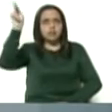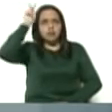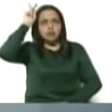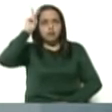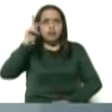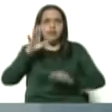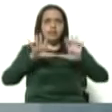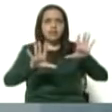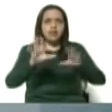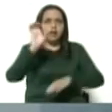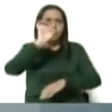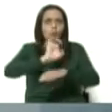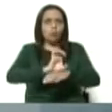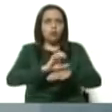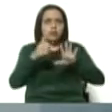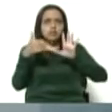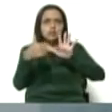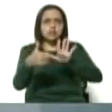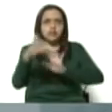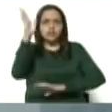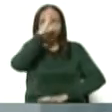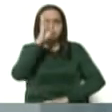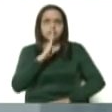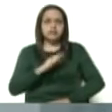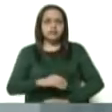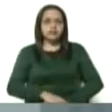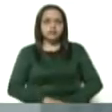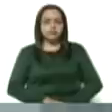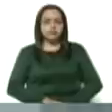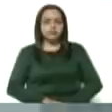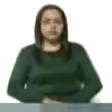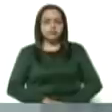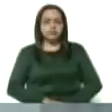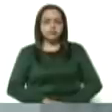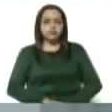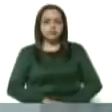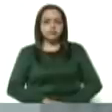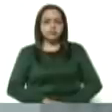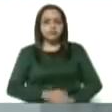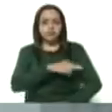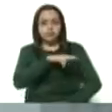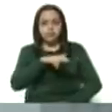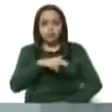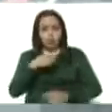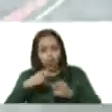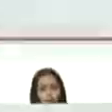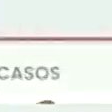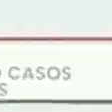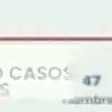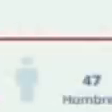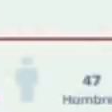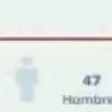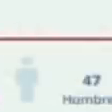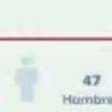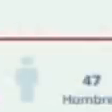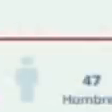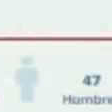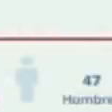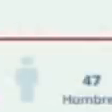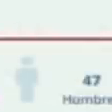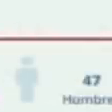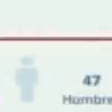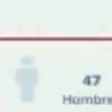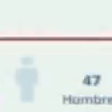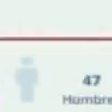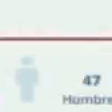de Ecuador, y 6 de Brasil. Los otros seis casos, como les dije, que son los contactos con